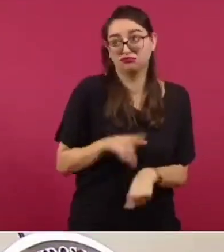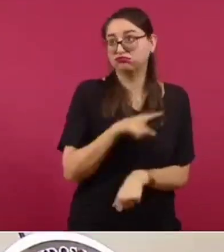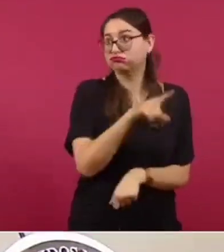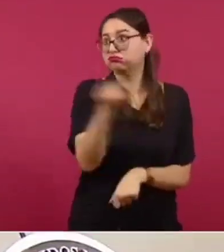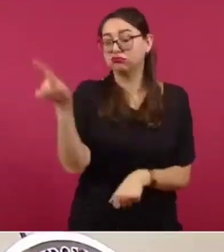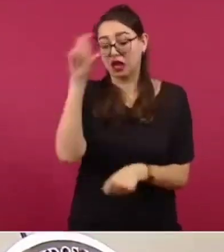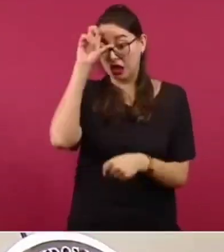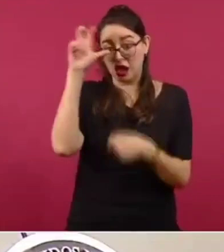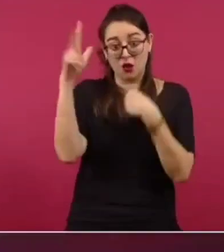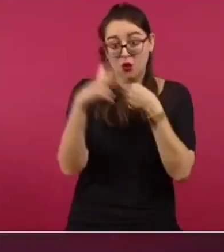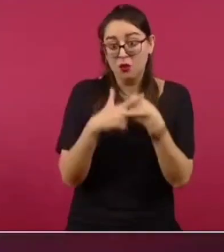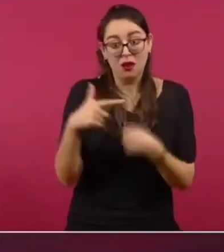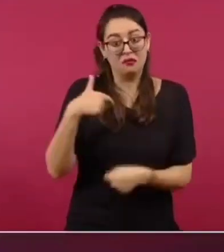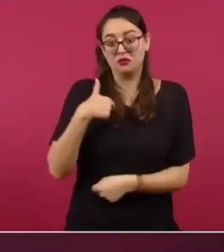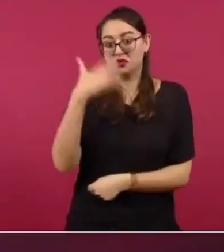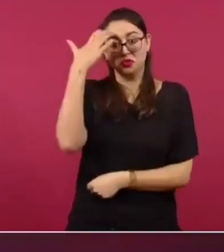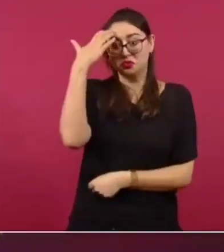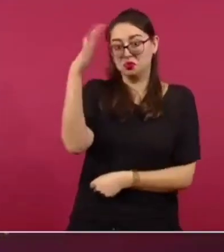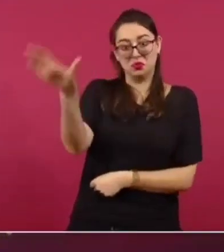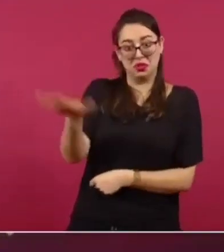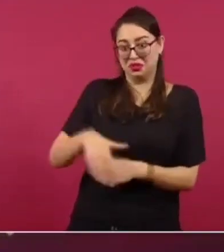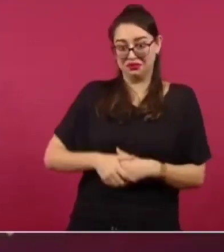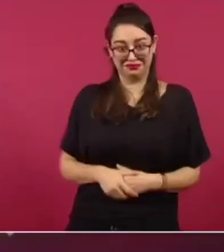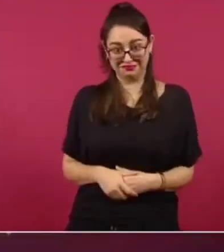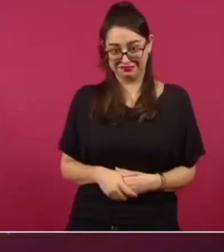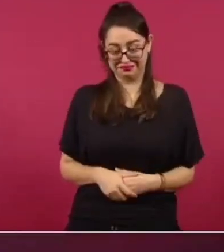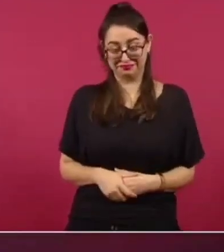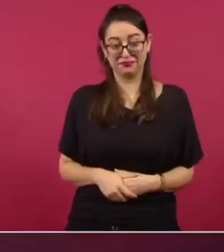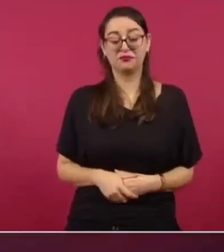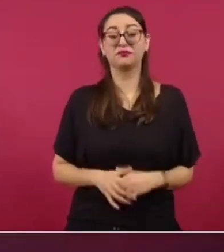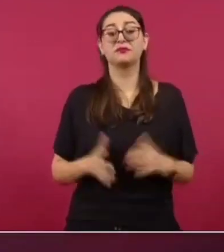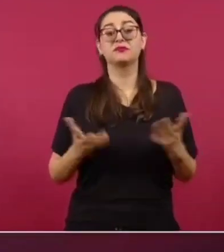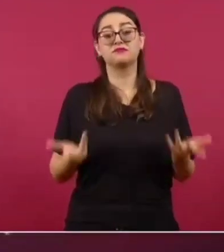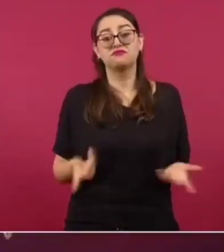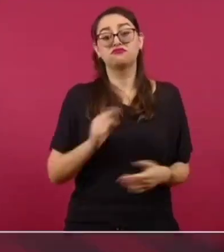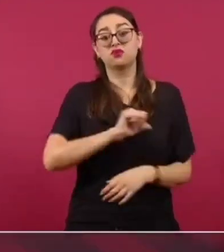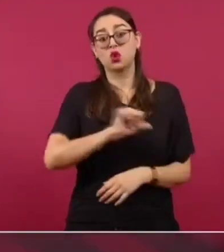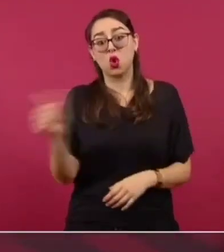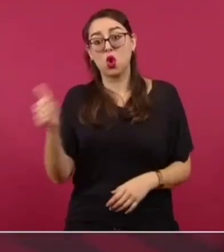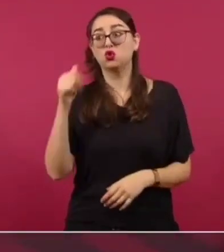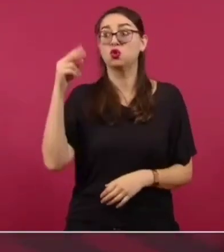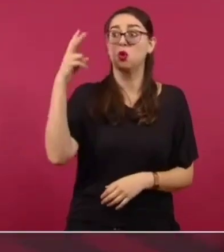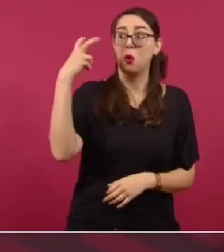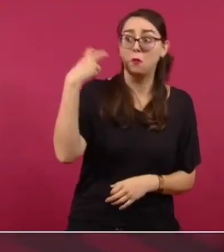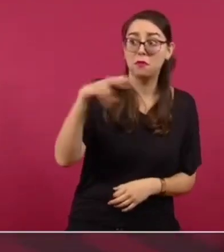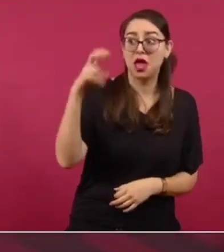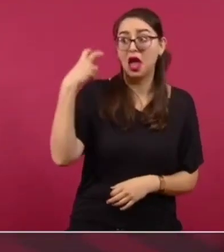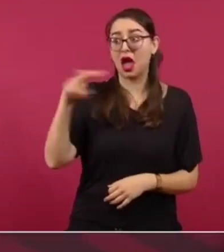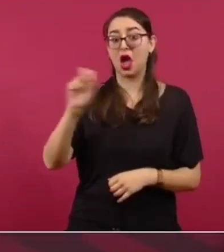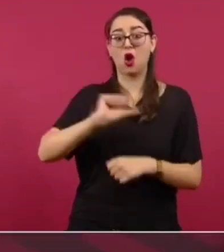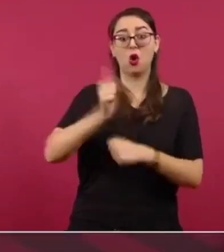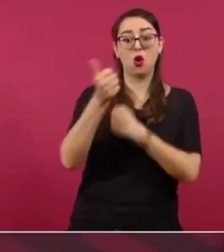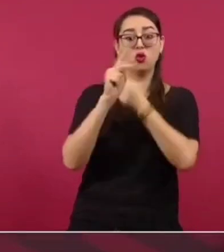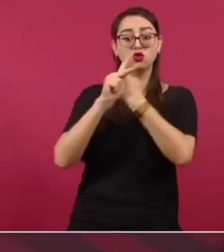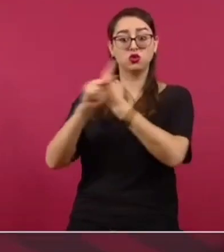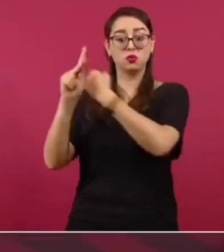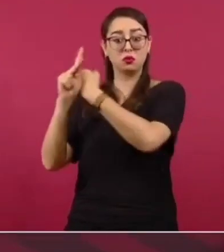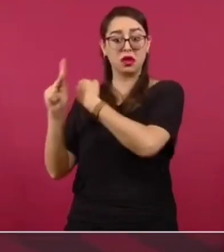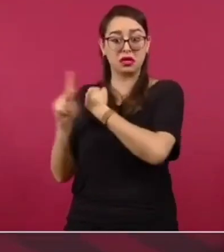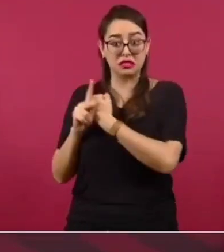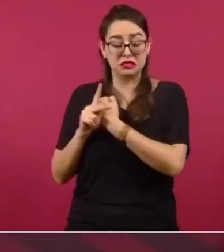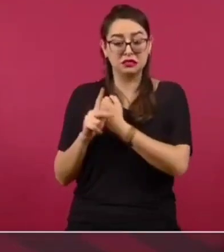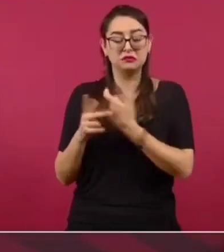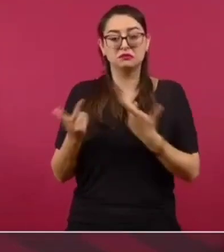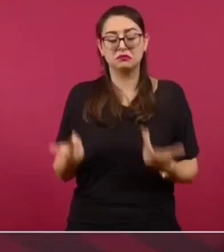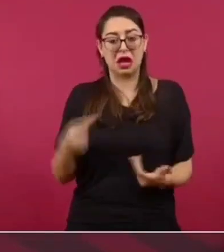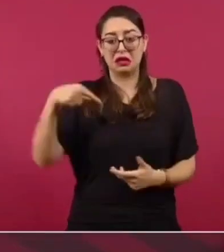viajes, los viajes que he realizado son viajes que se han efectuado aquí